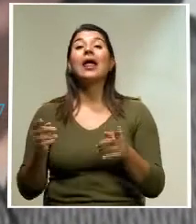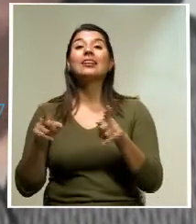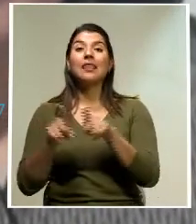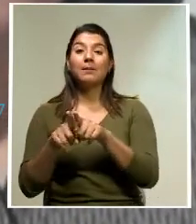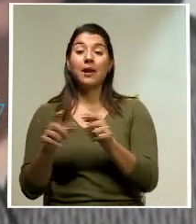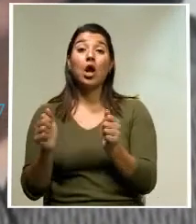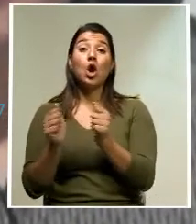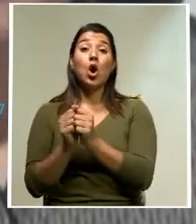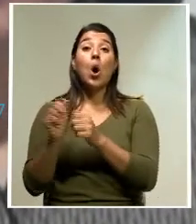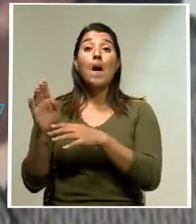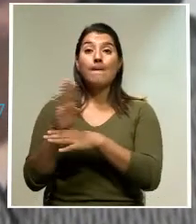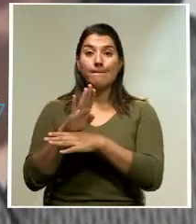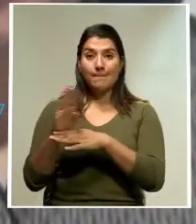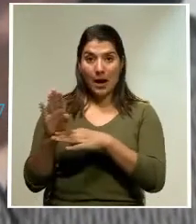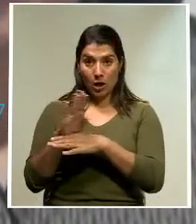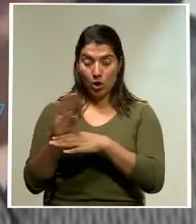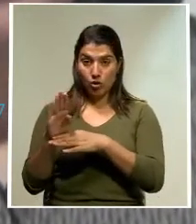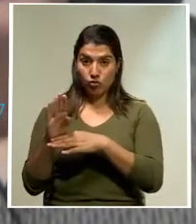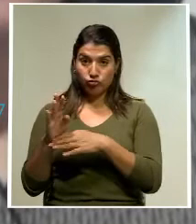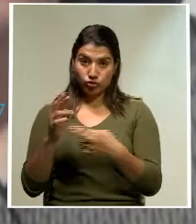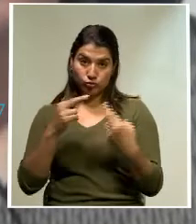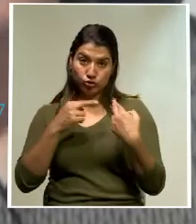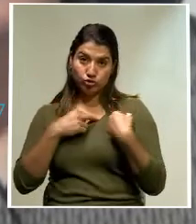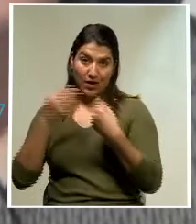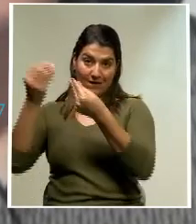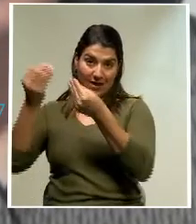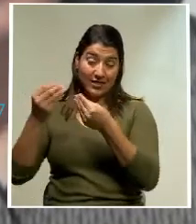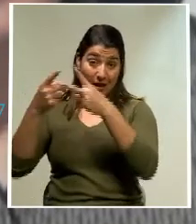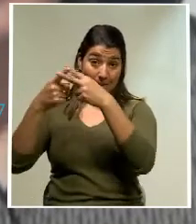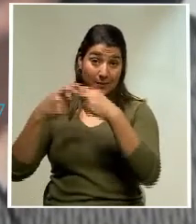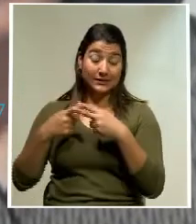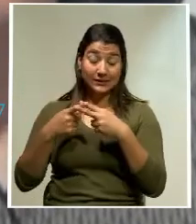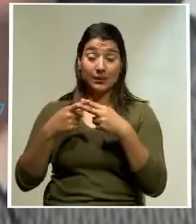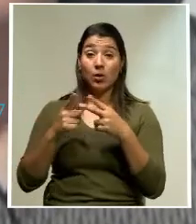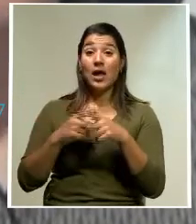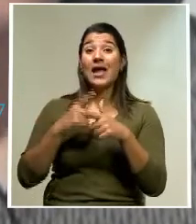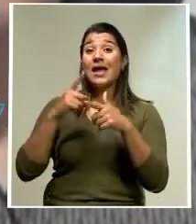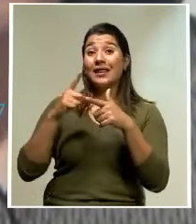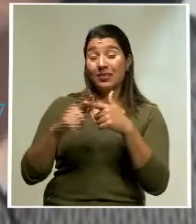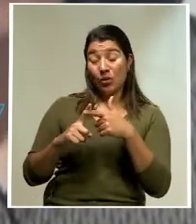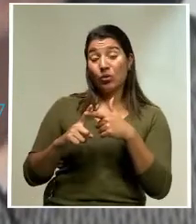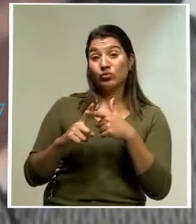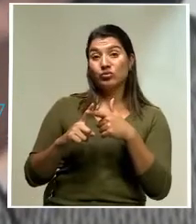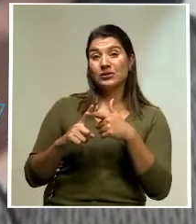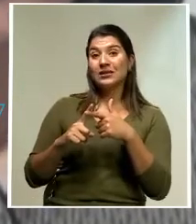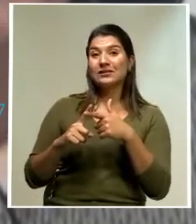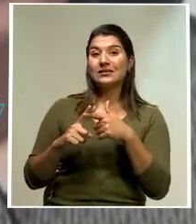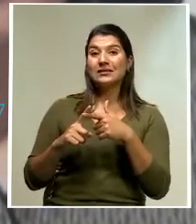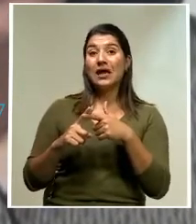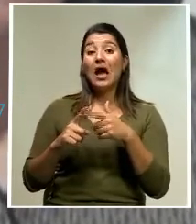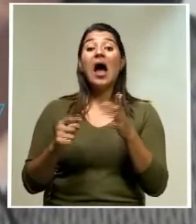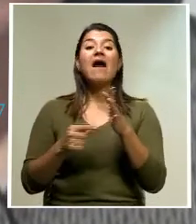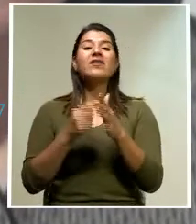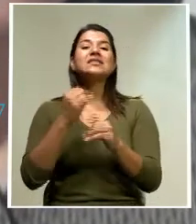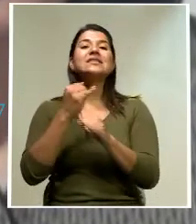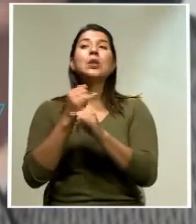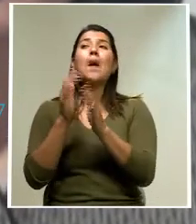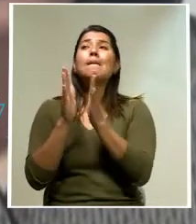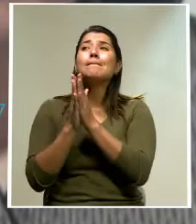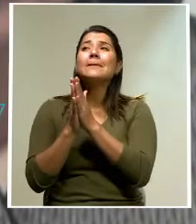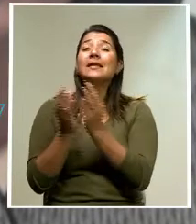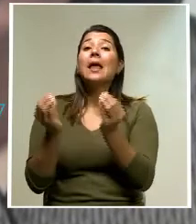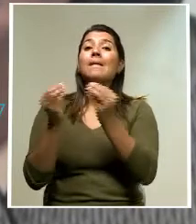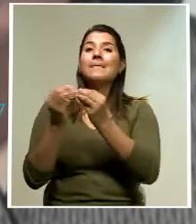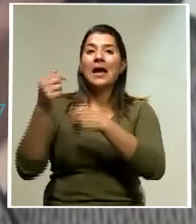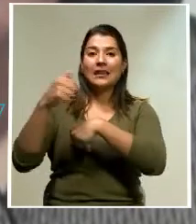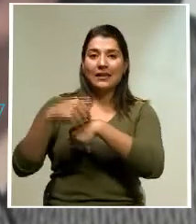los bancos que realizan los préstamos. Entonces, ellos tramitan prórrogas para la ejecución de los